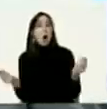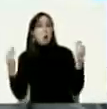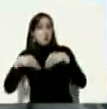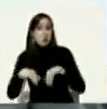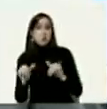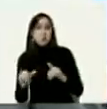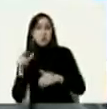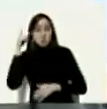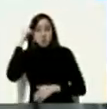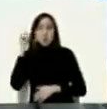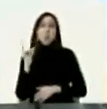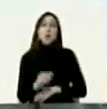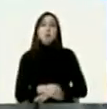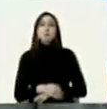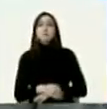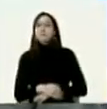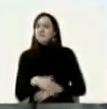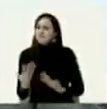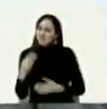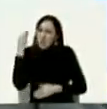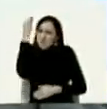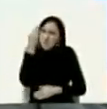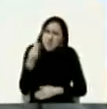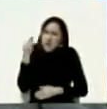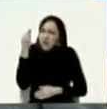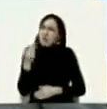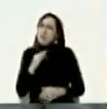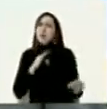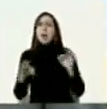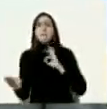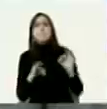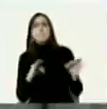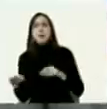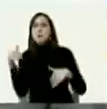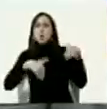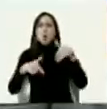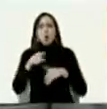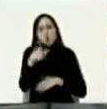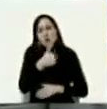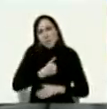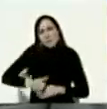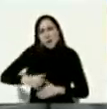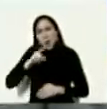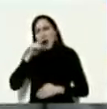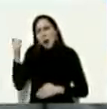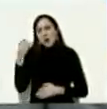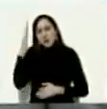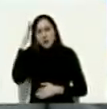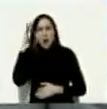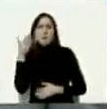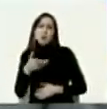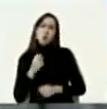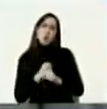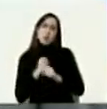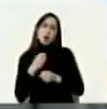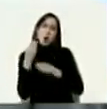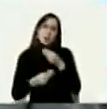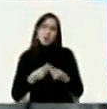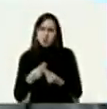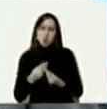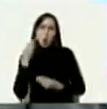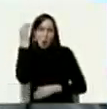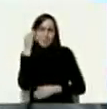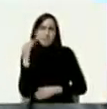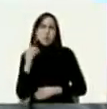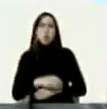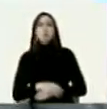fecha cuál es su expectativa de estos comicios como presidente más allá de su rol partidario que ha tenido su opinión respecto